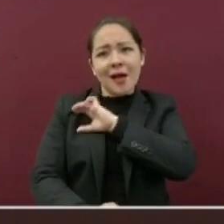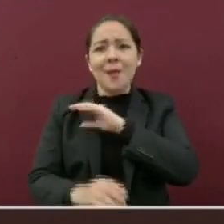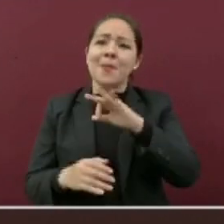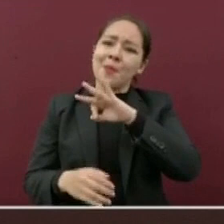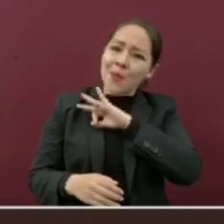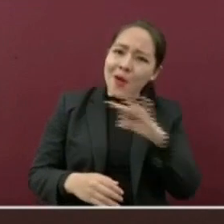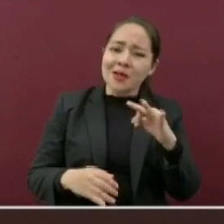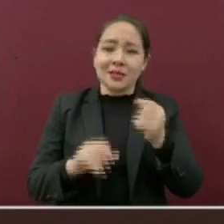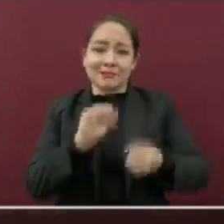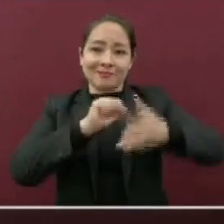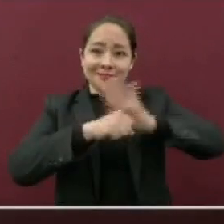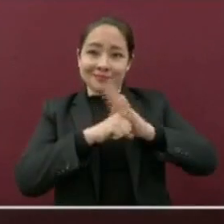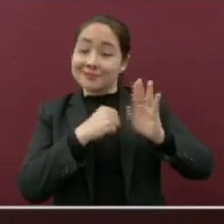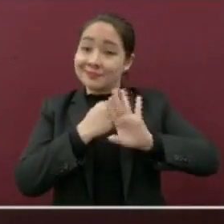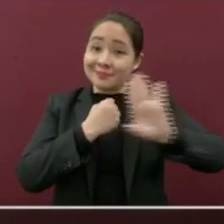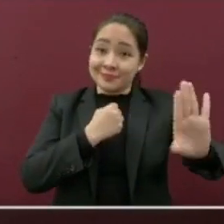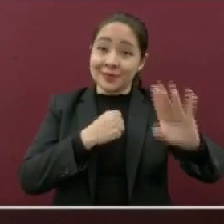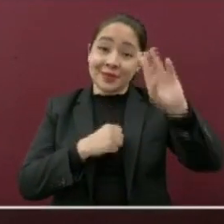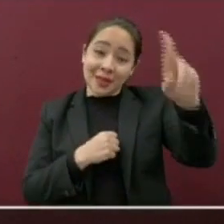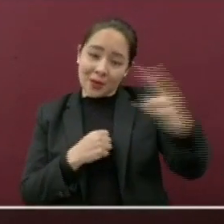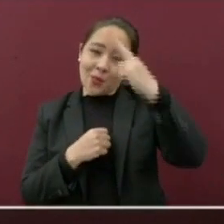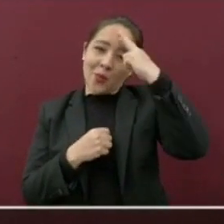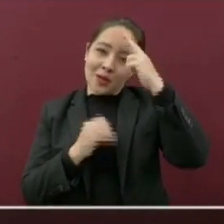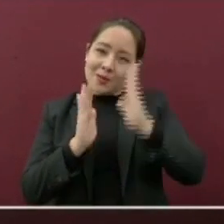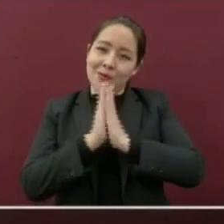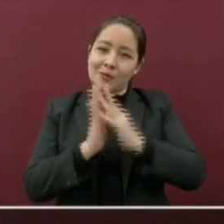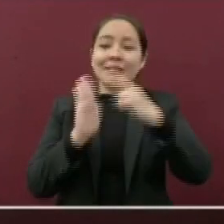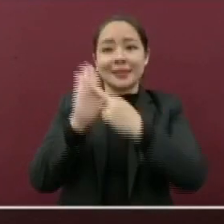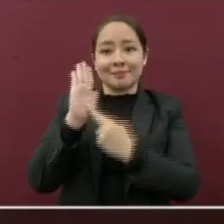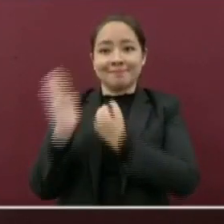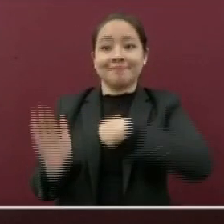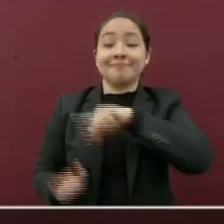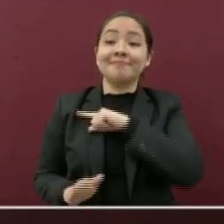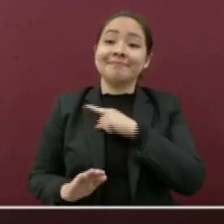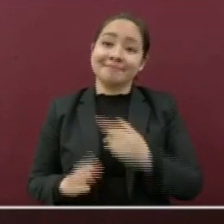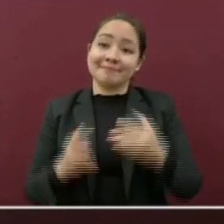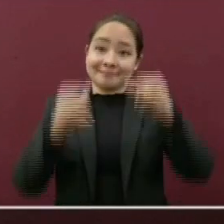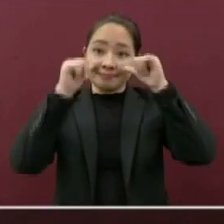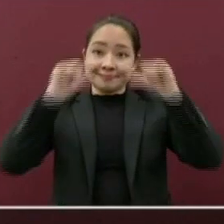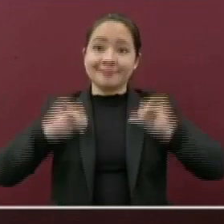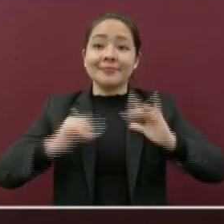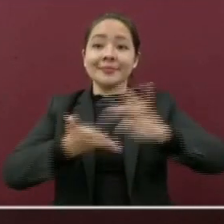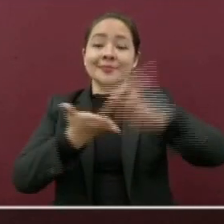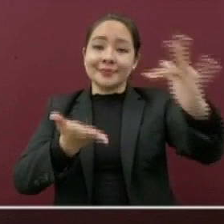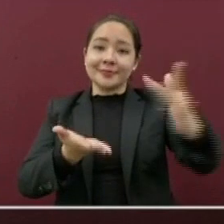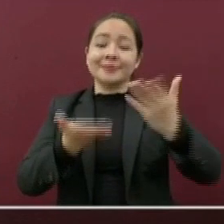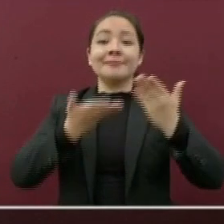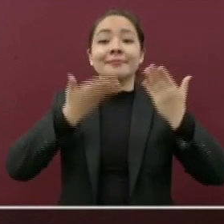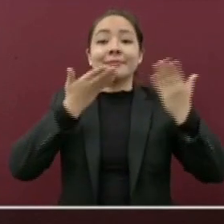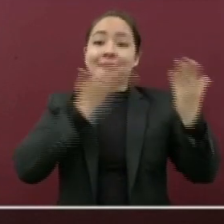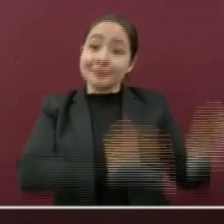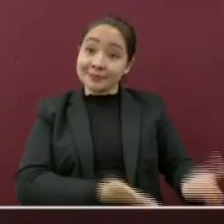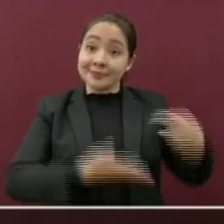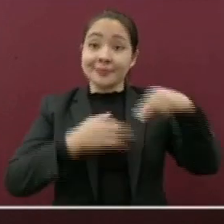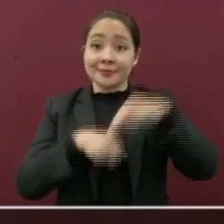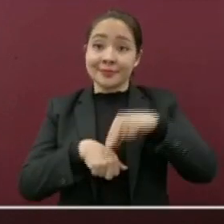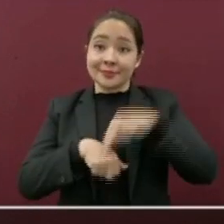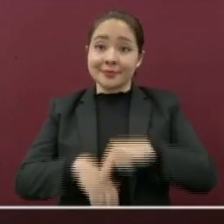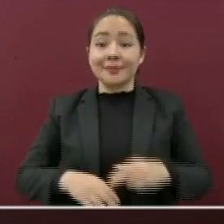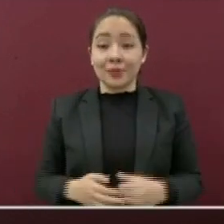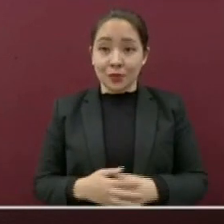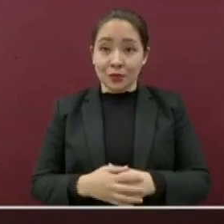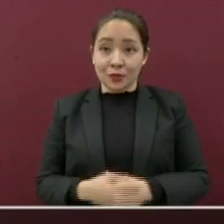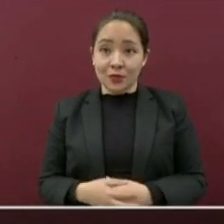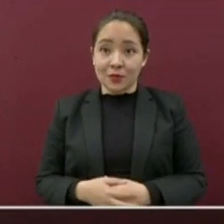evitar el contagio. No afloje las medidas sanitarias. Gracias por su atención. Adelante, doctor Roberto Ramos Alor.